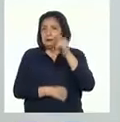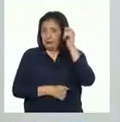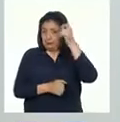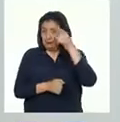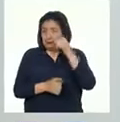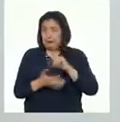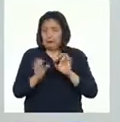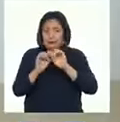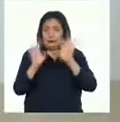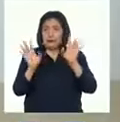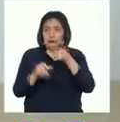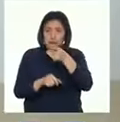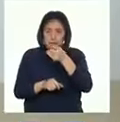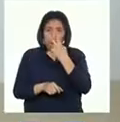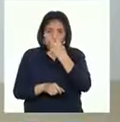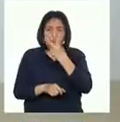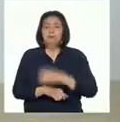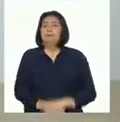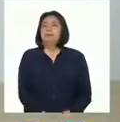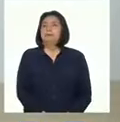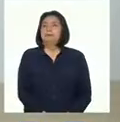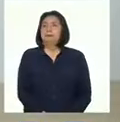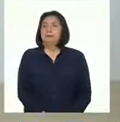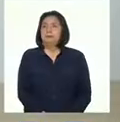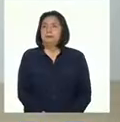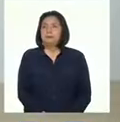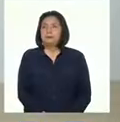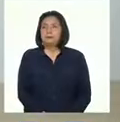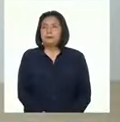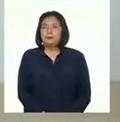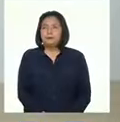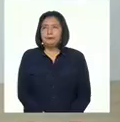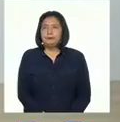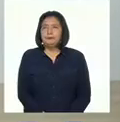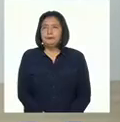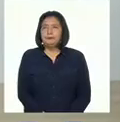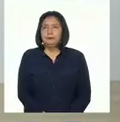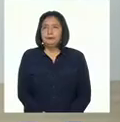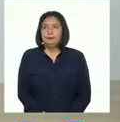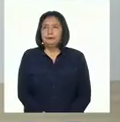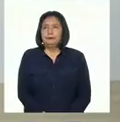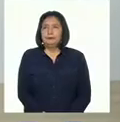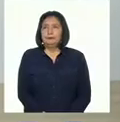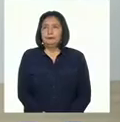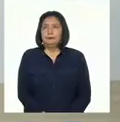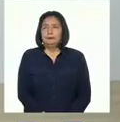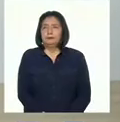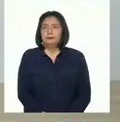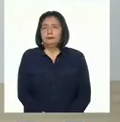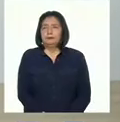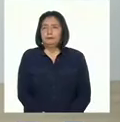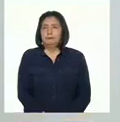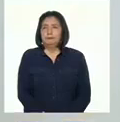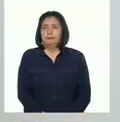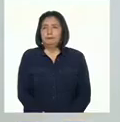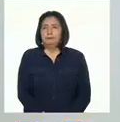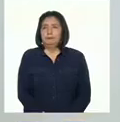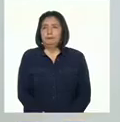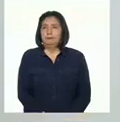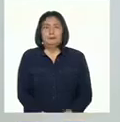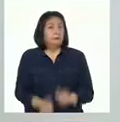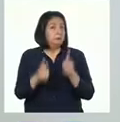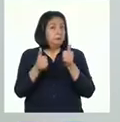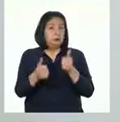¿Está claro? Eso me queda acá. Vamos y cresta acá. Cresta por allá. Y un, dos, y tres, y cuatro.